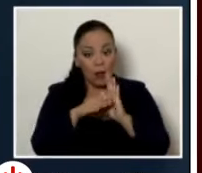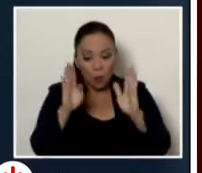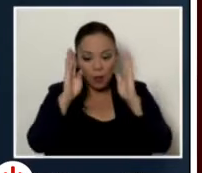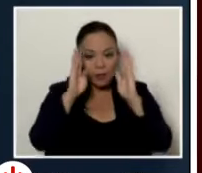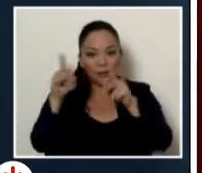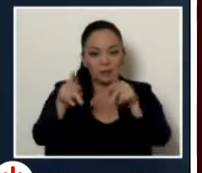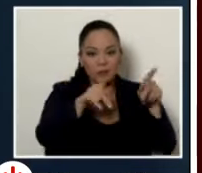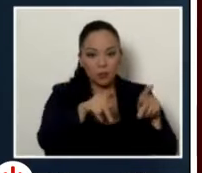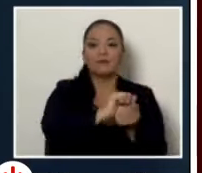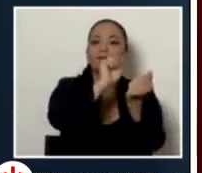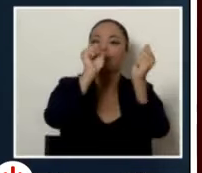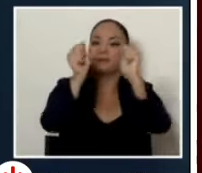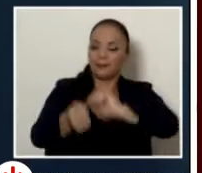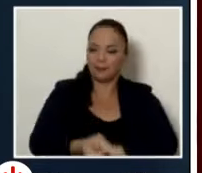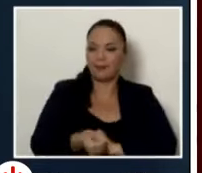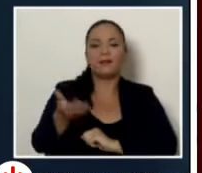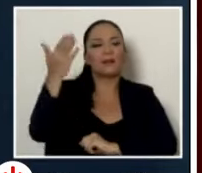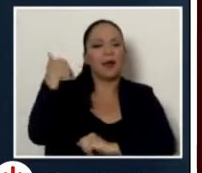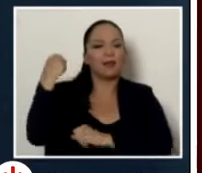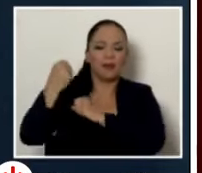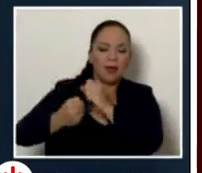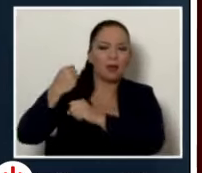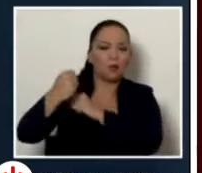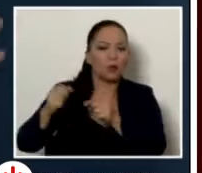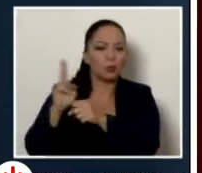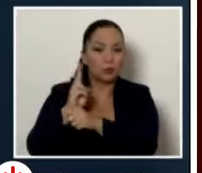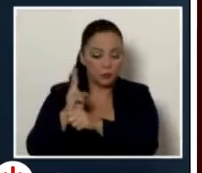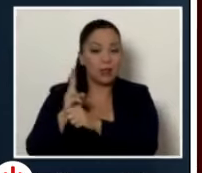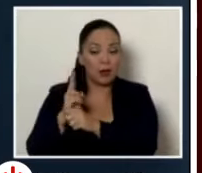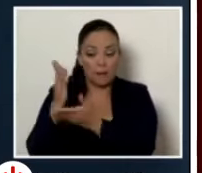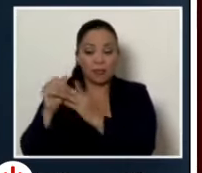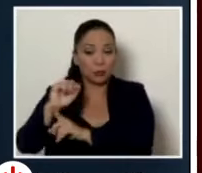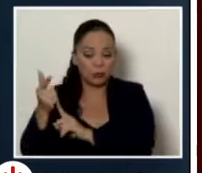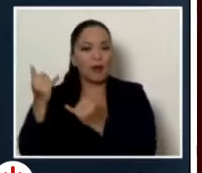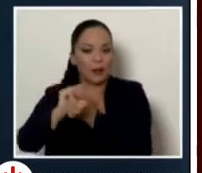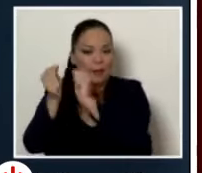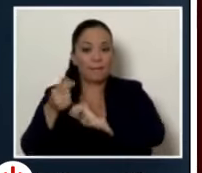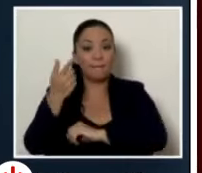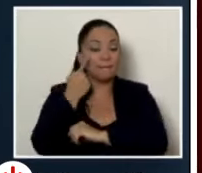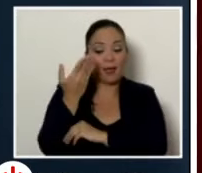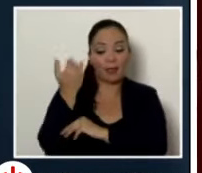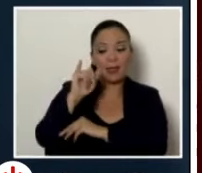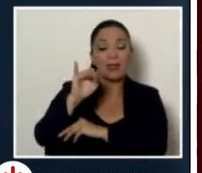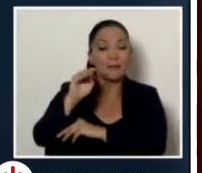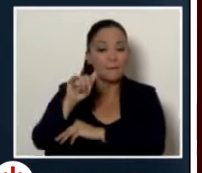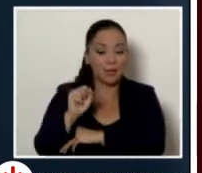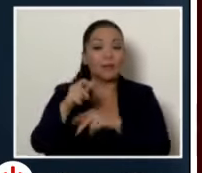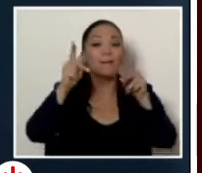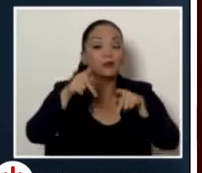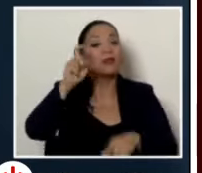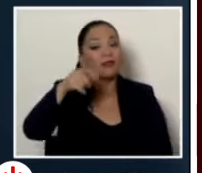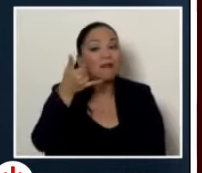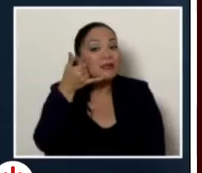por años se ha utilizado en el sector social. Pasamos de un IMAX donde las personas tenían que llamar, a veces